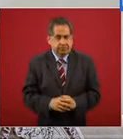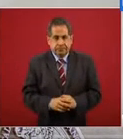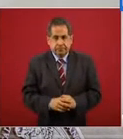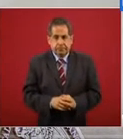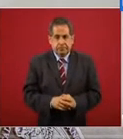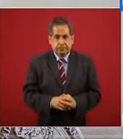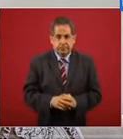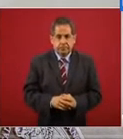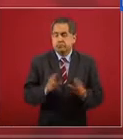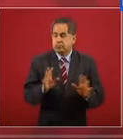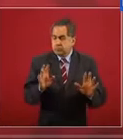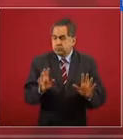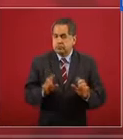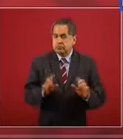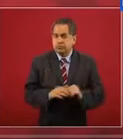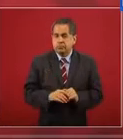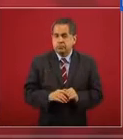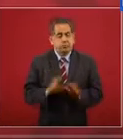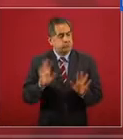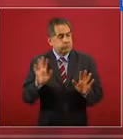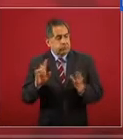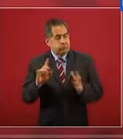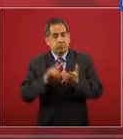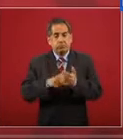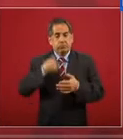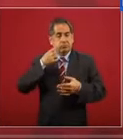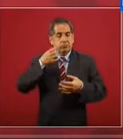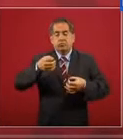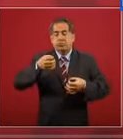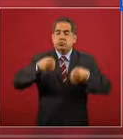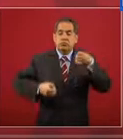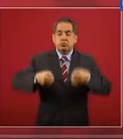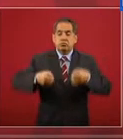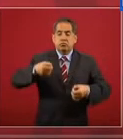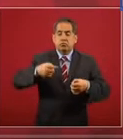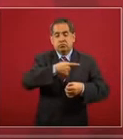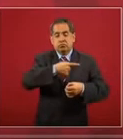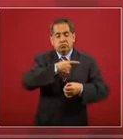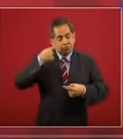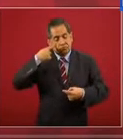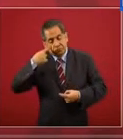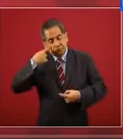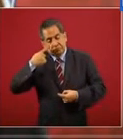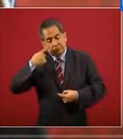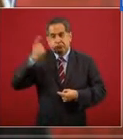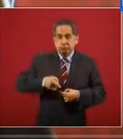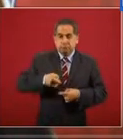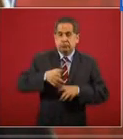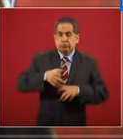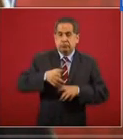yo digo digo pues lo que digan los jueces pero a mí